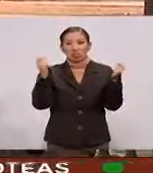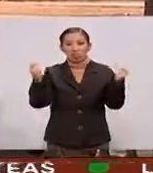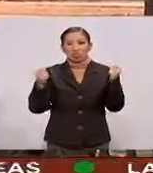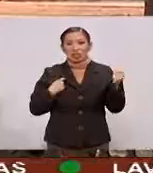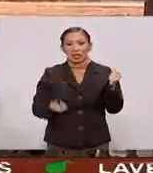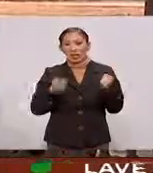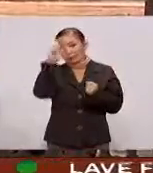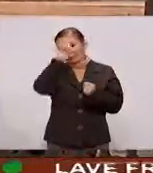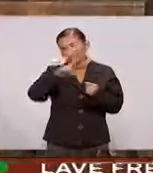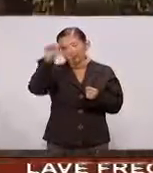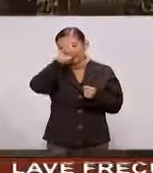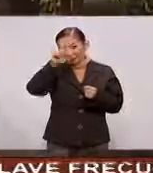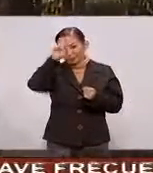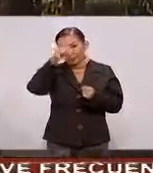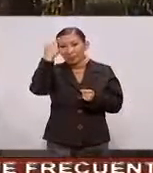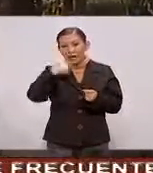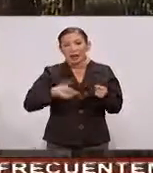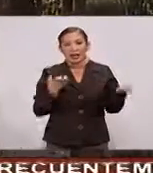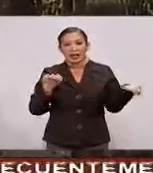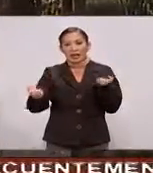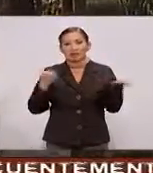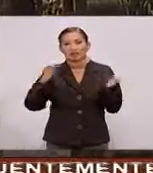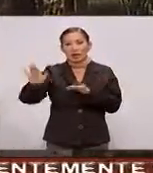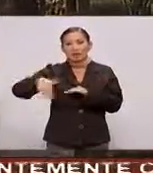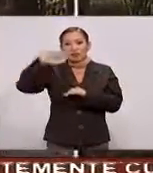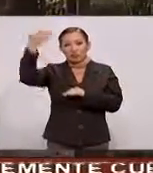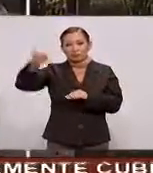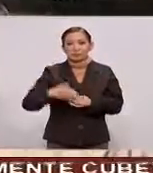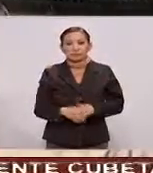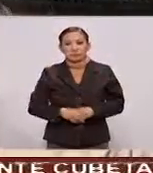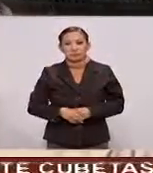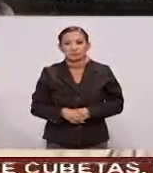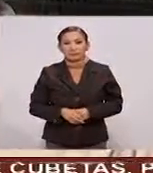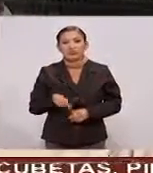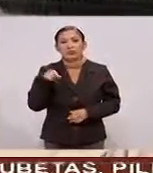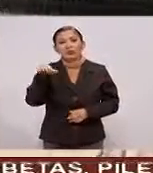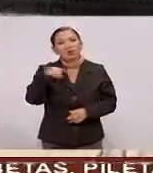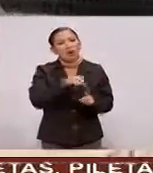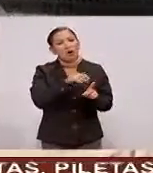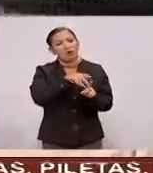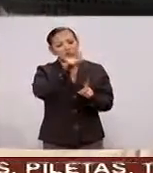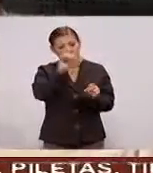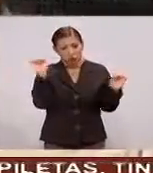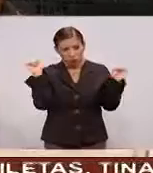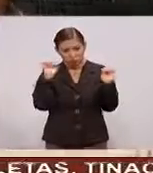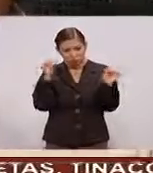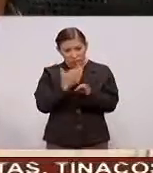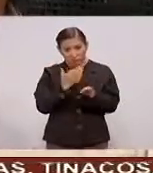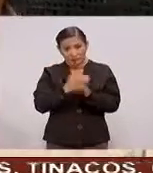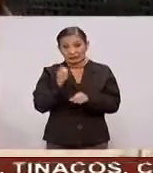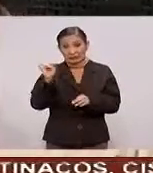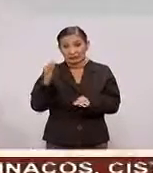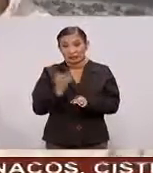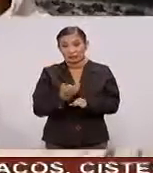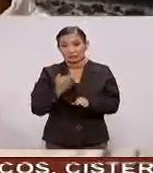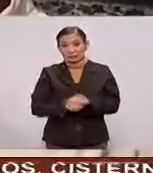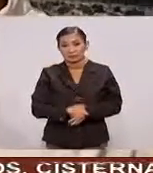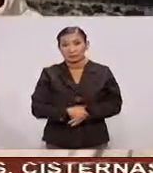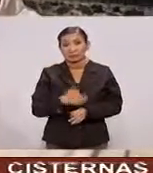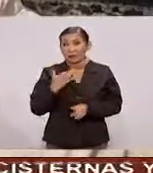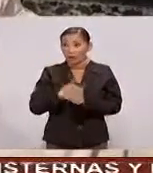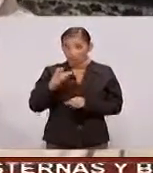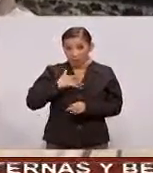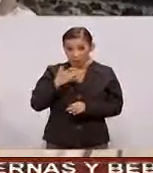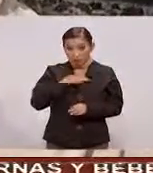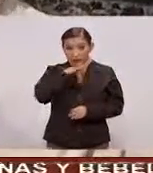omiso De las recomendaciones Para hacer ejercicio al aire libre Oye, pero ¿vas a correr ahorita? Sí, voy a correr ahorita ¿Y ahorita